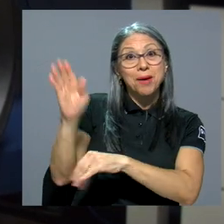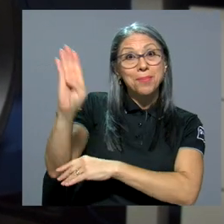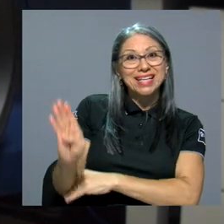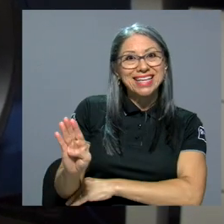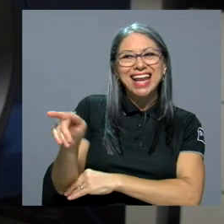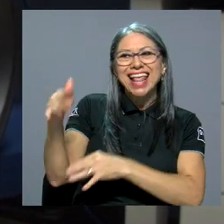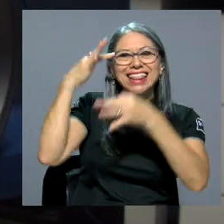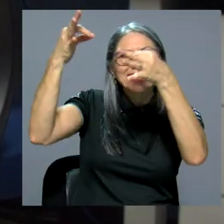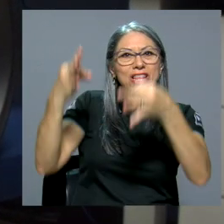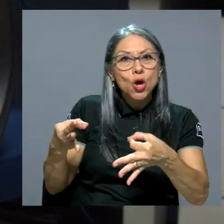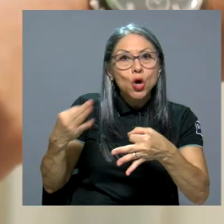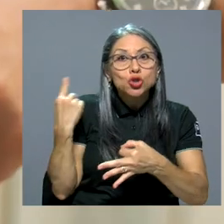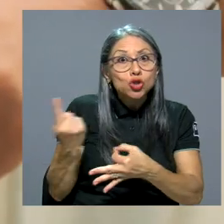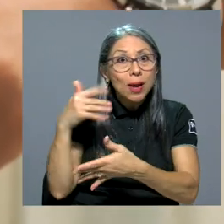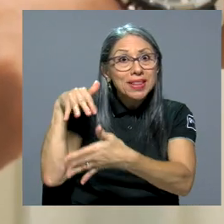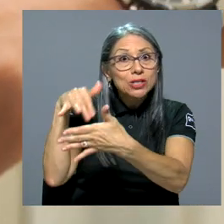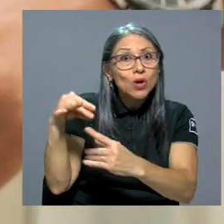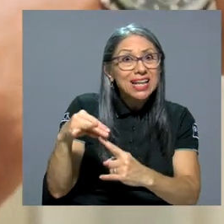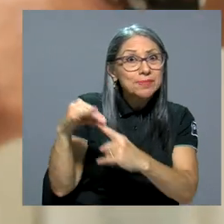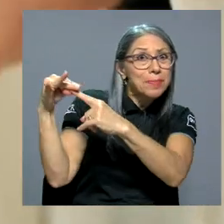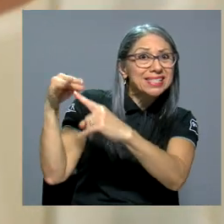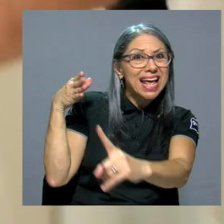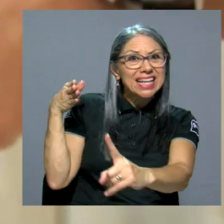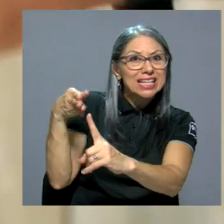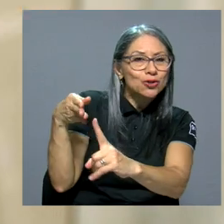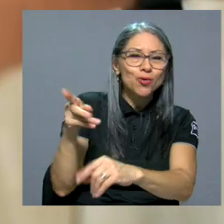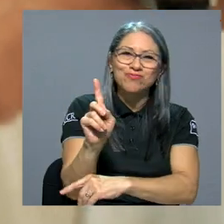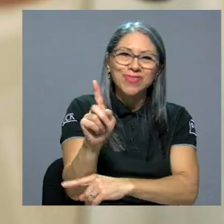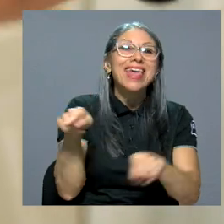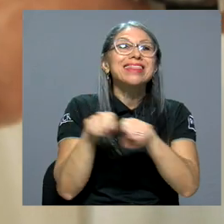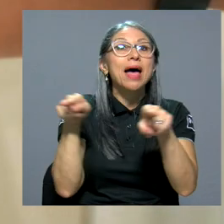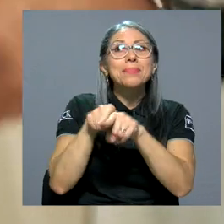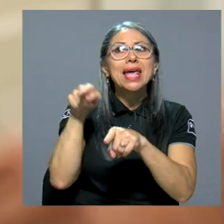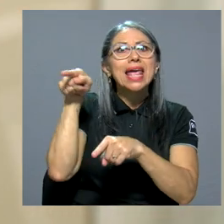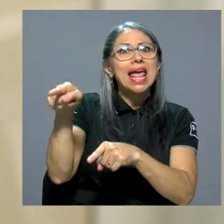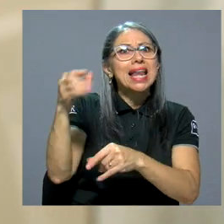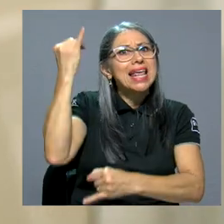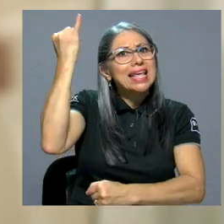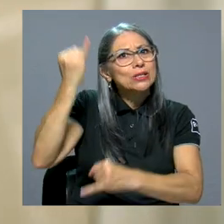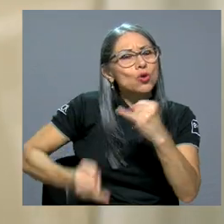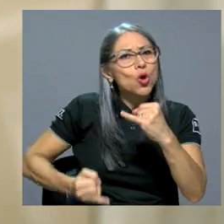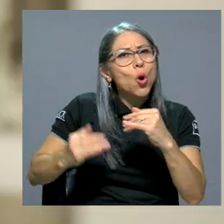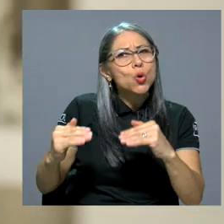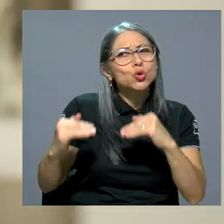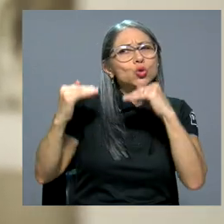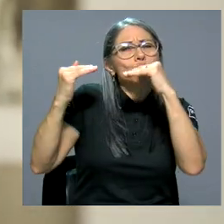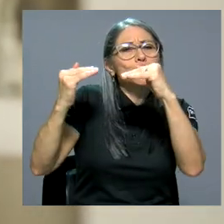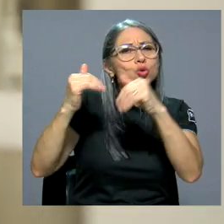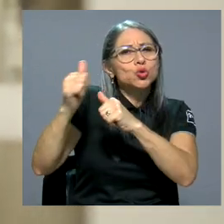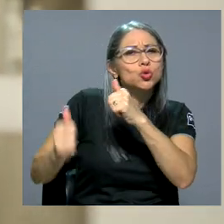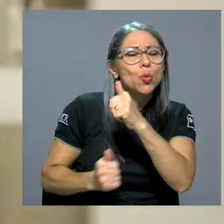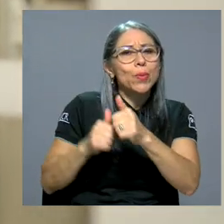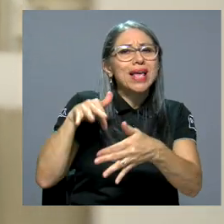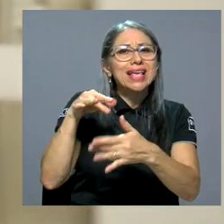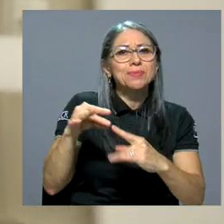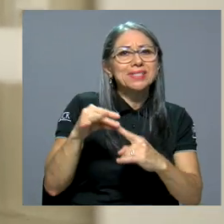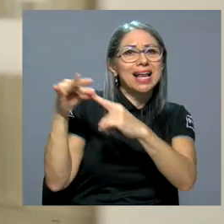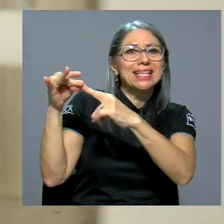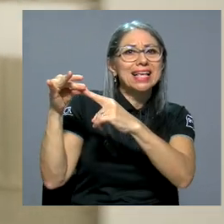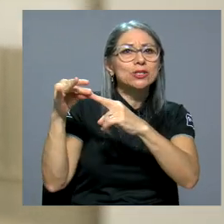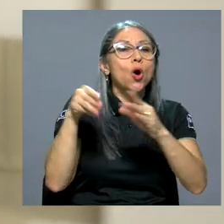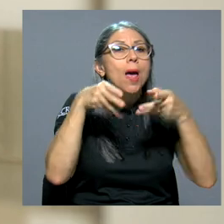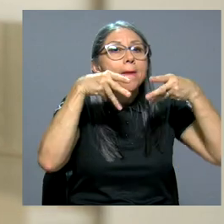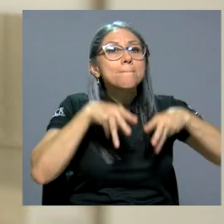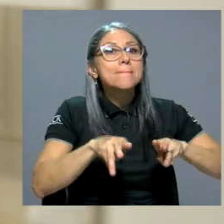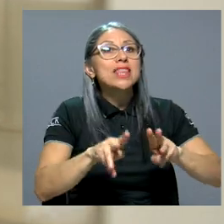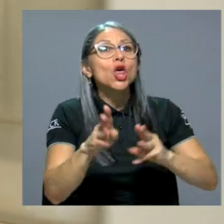no quedarse solo con la especialización, sino que también concluyó con éxito una subespecialización en métodos híbridos de